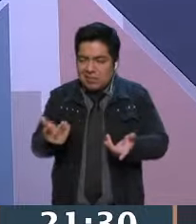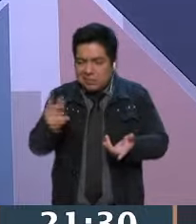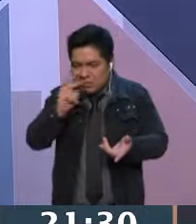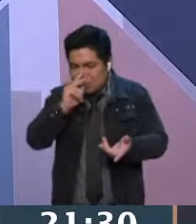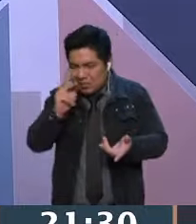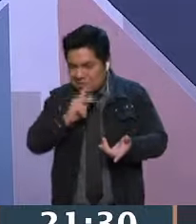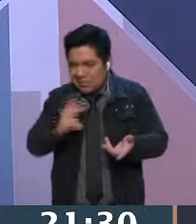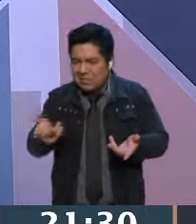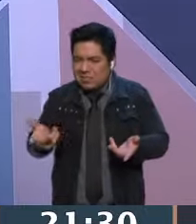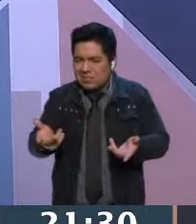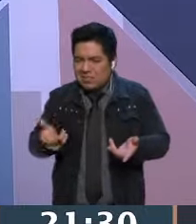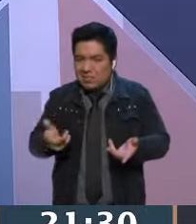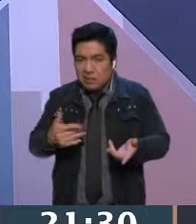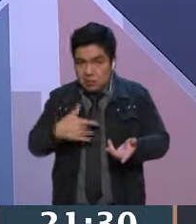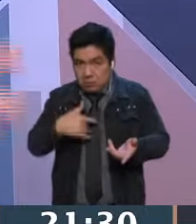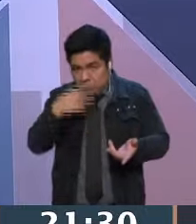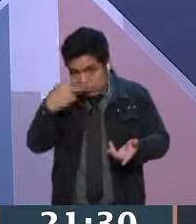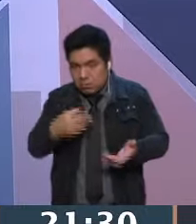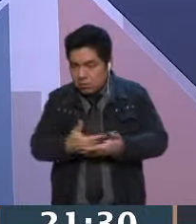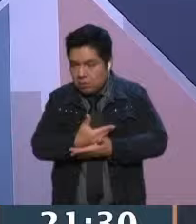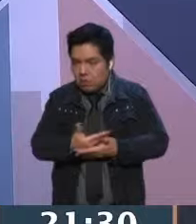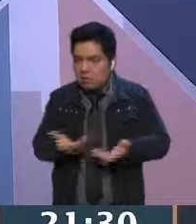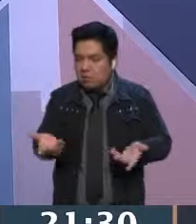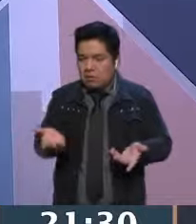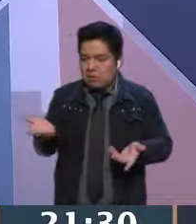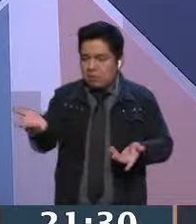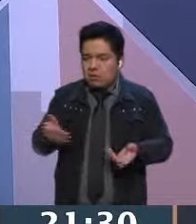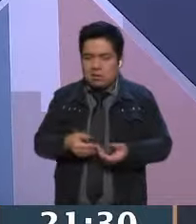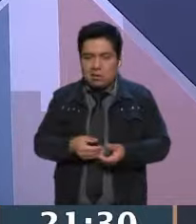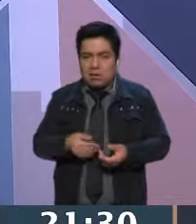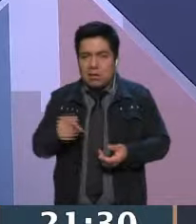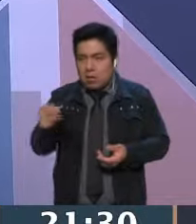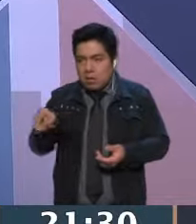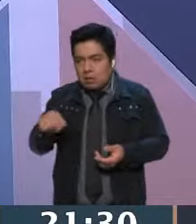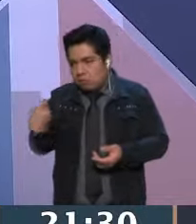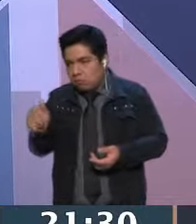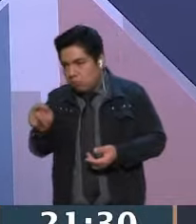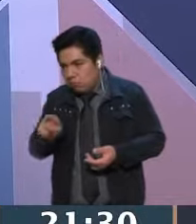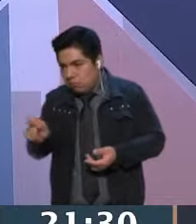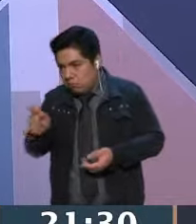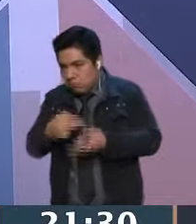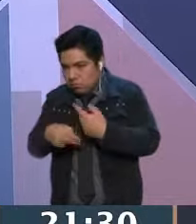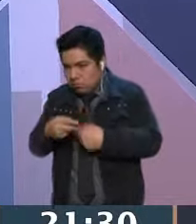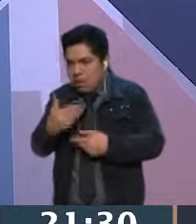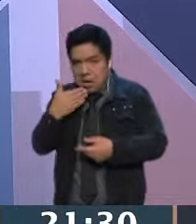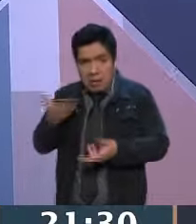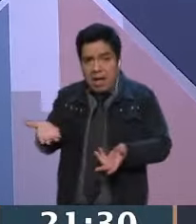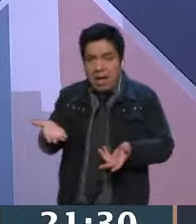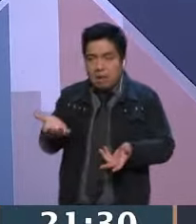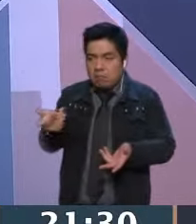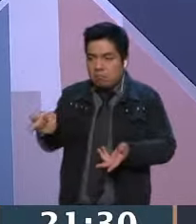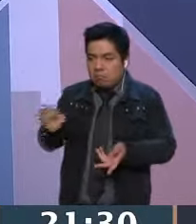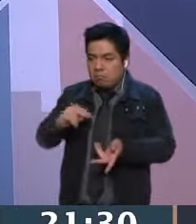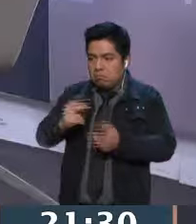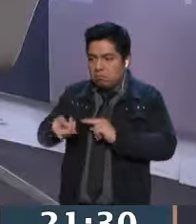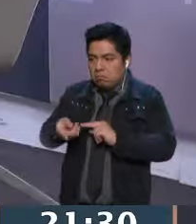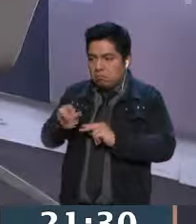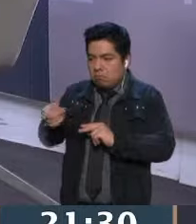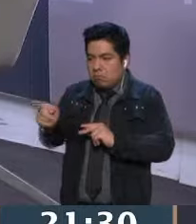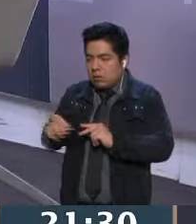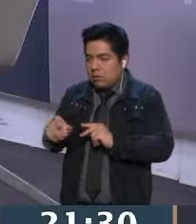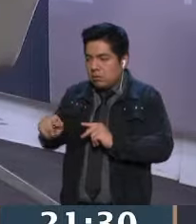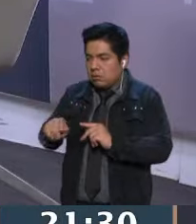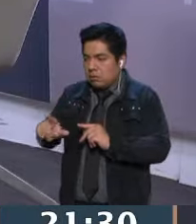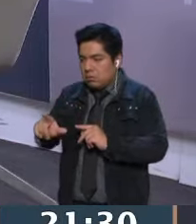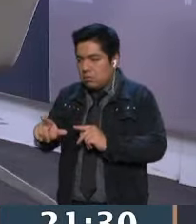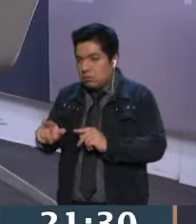te lo diría yo, ahí sí como chilanga. Pues la más que vino de fuera, y bienvenida sea, pues fue la misma Xochitl Galvez. Y